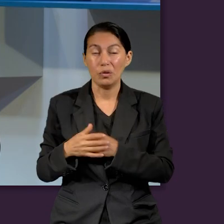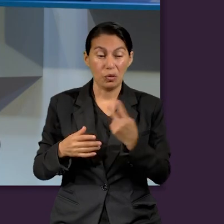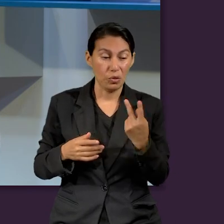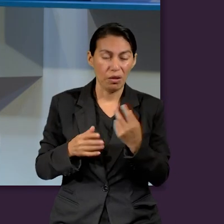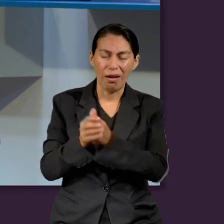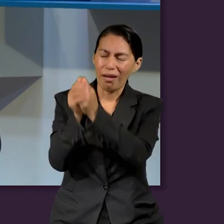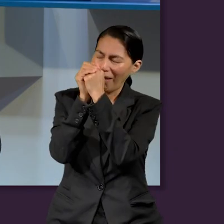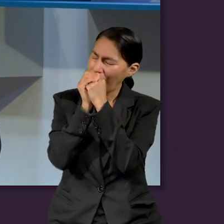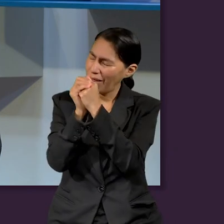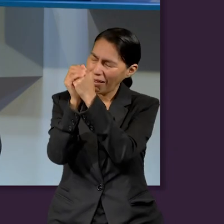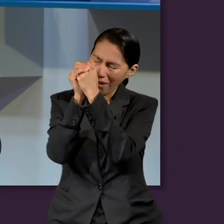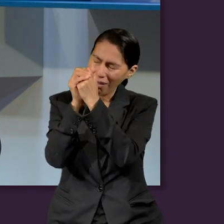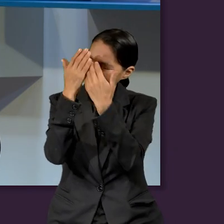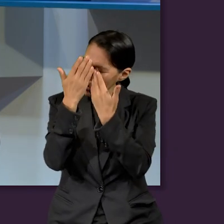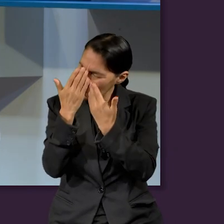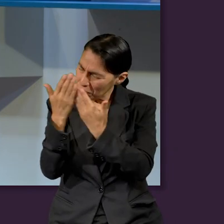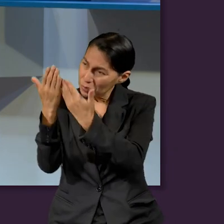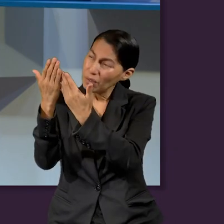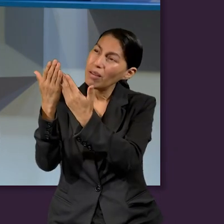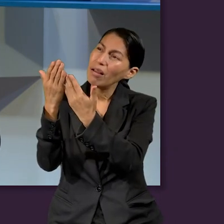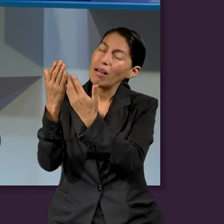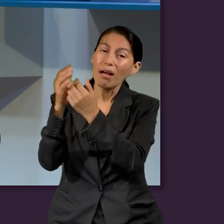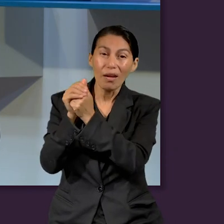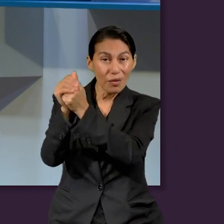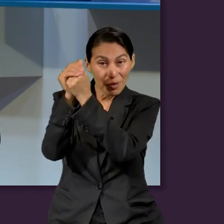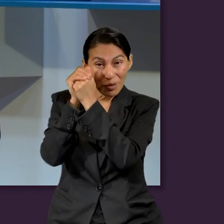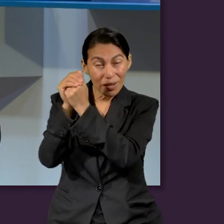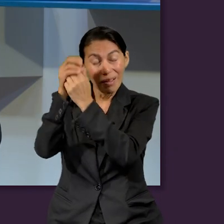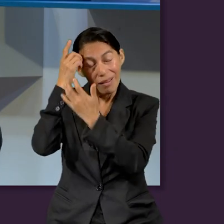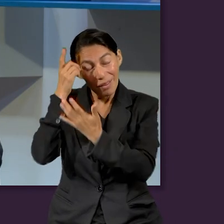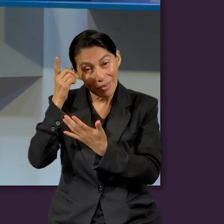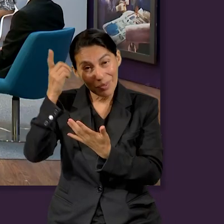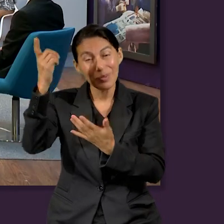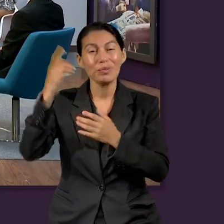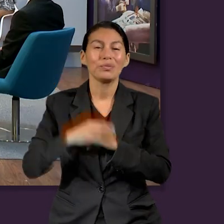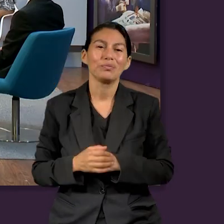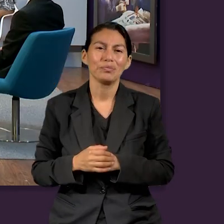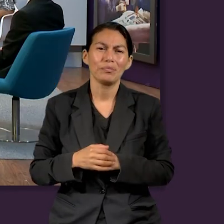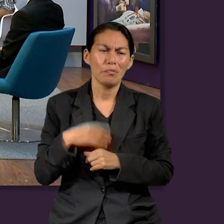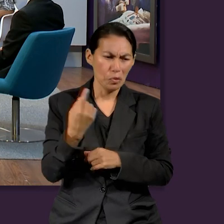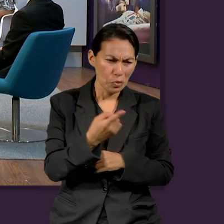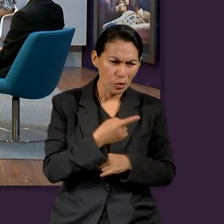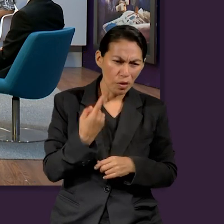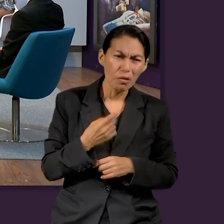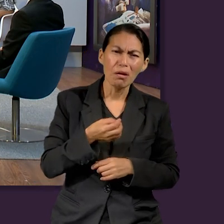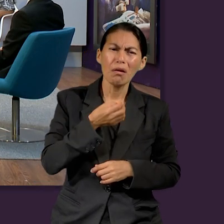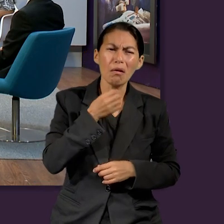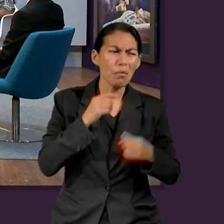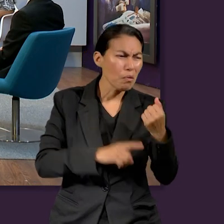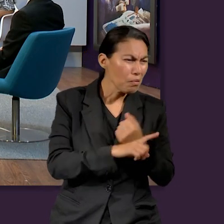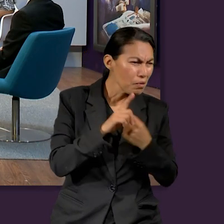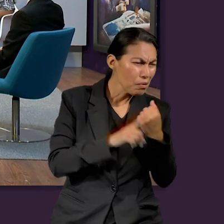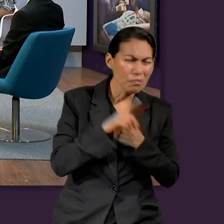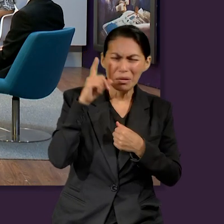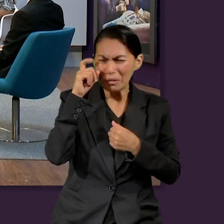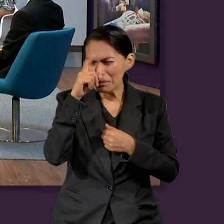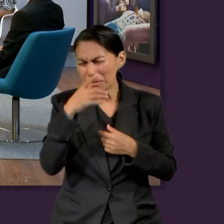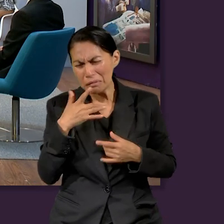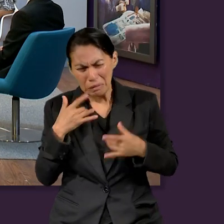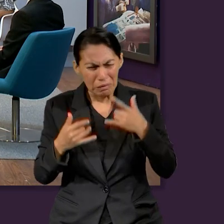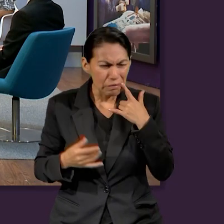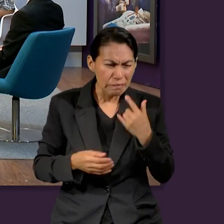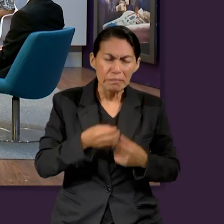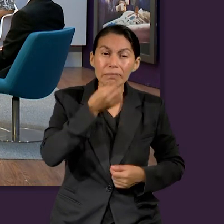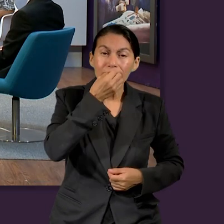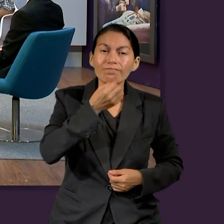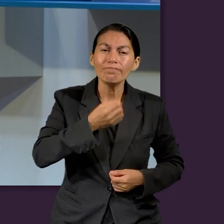la bendición de Dios y empezaron a cantar alabanza a Dios, que es otra actitud. En medio